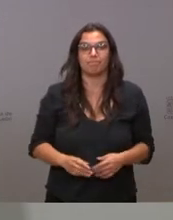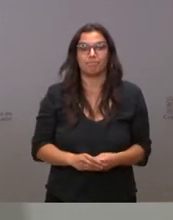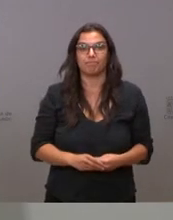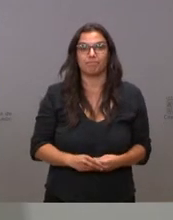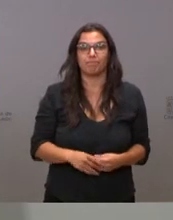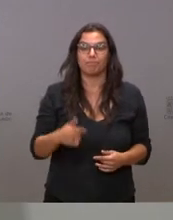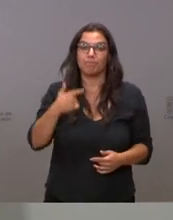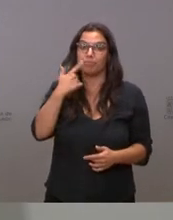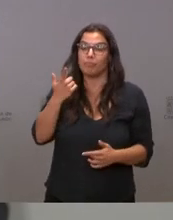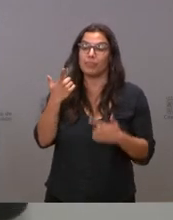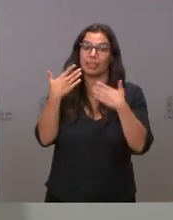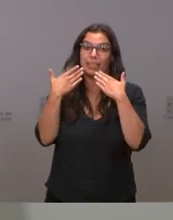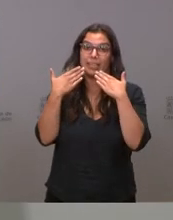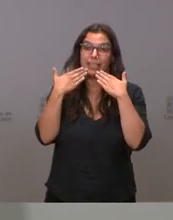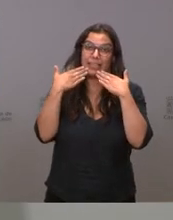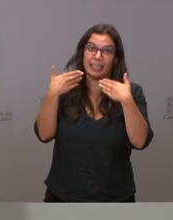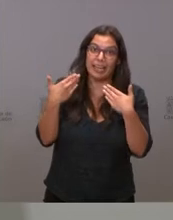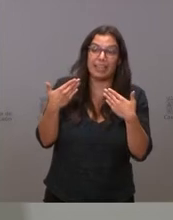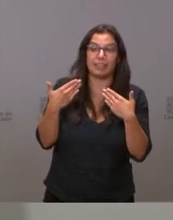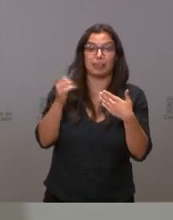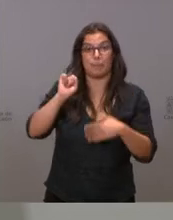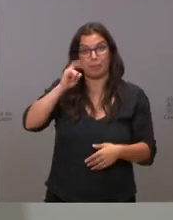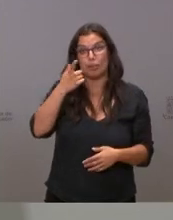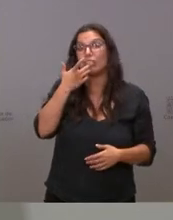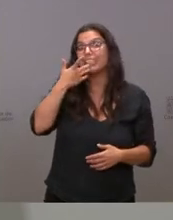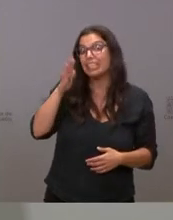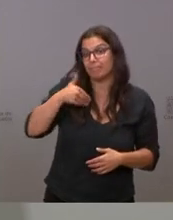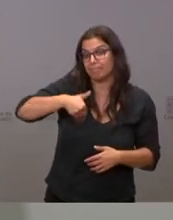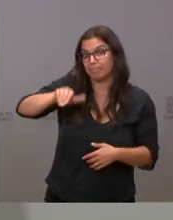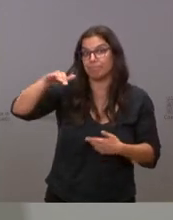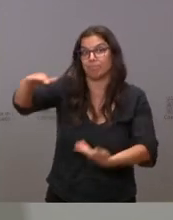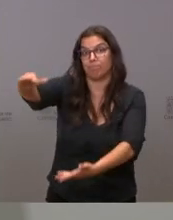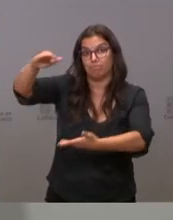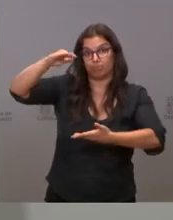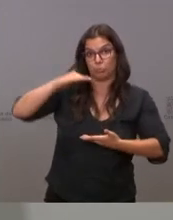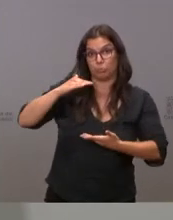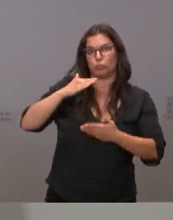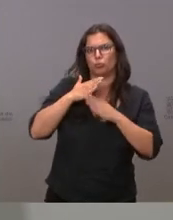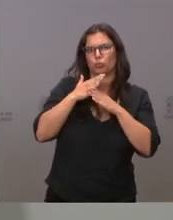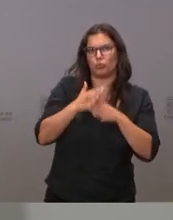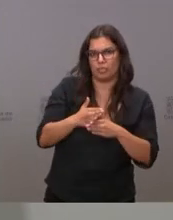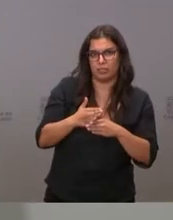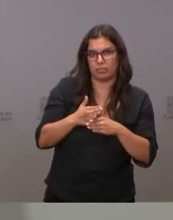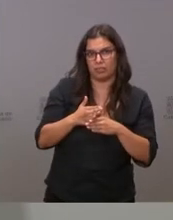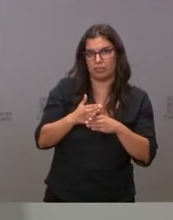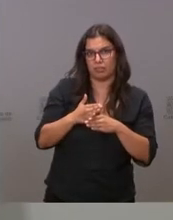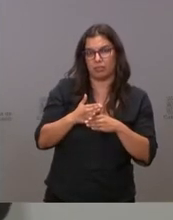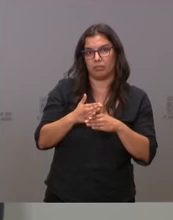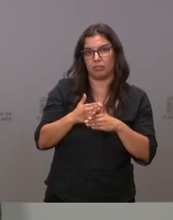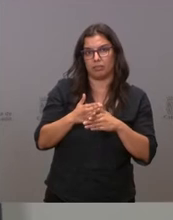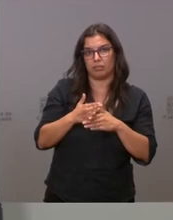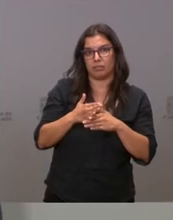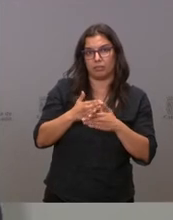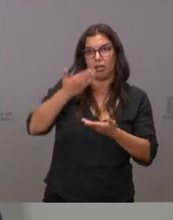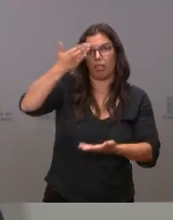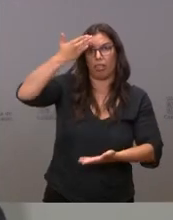agradecería que se nos suministrasen las vacunas precisas en la medida que fuera posible, que no se